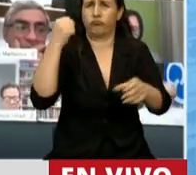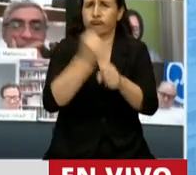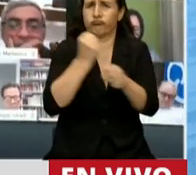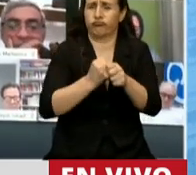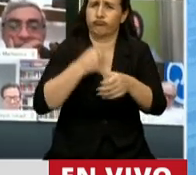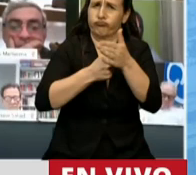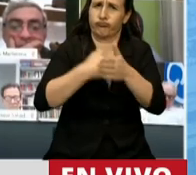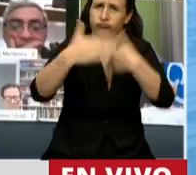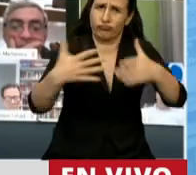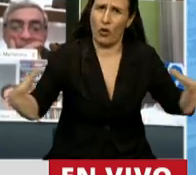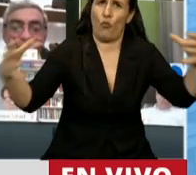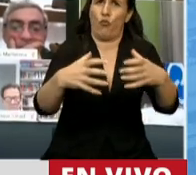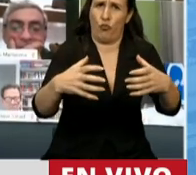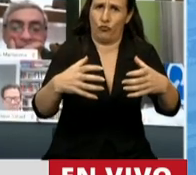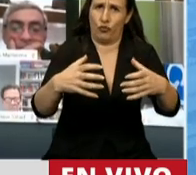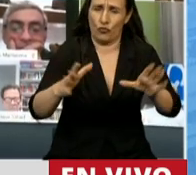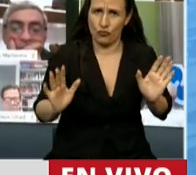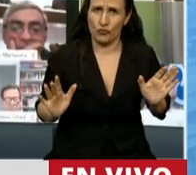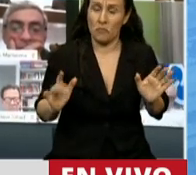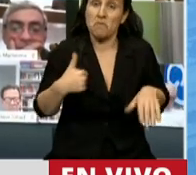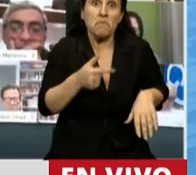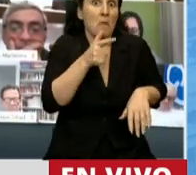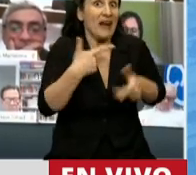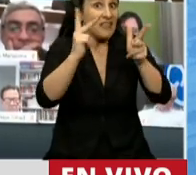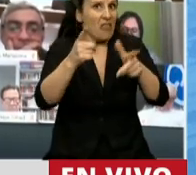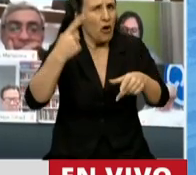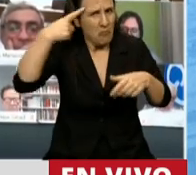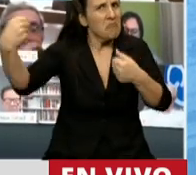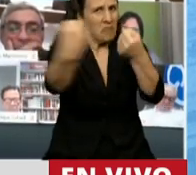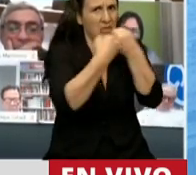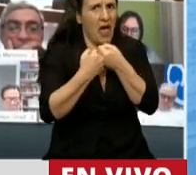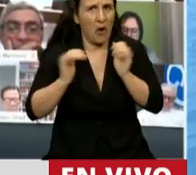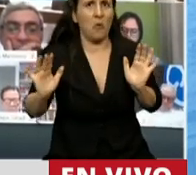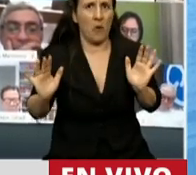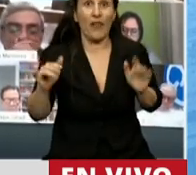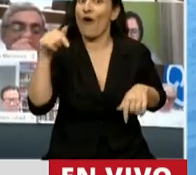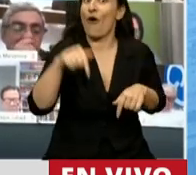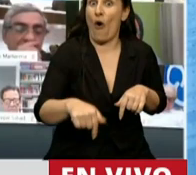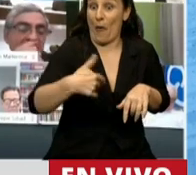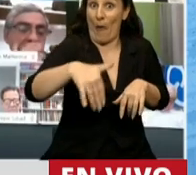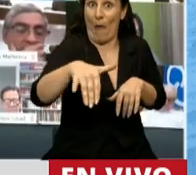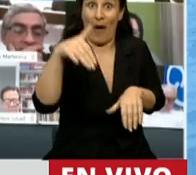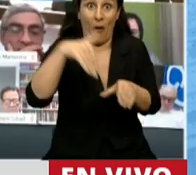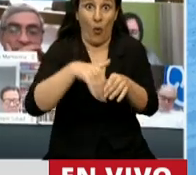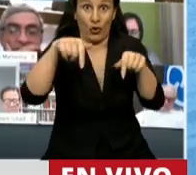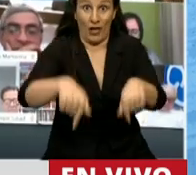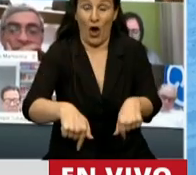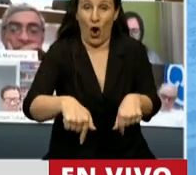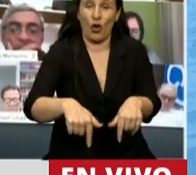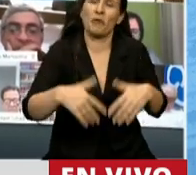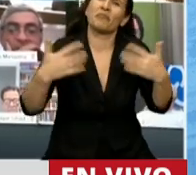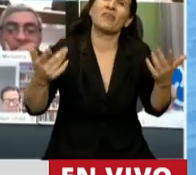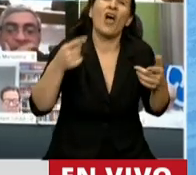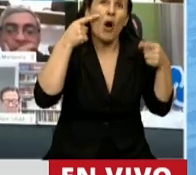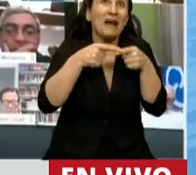Entonces, lo que sí queremos decir, y creo que lo vamos a compartir, lo que ha sucedido hoy, o lo que vamos a votar hoy, no es un